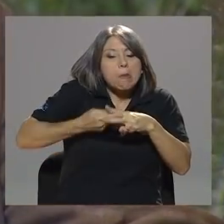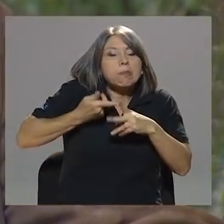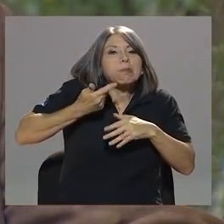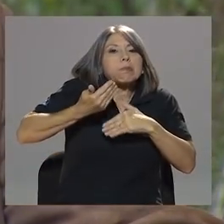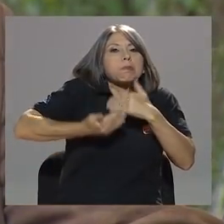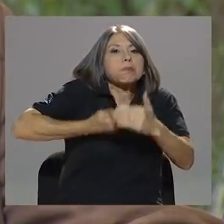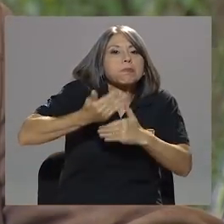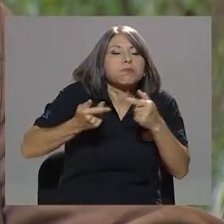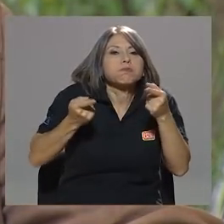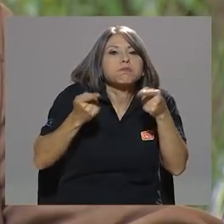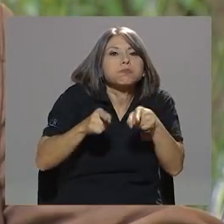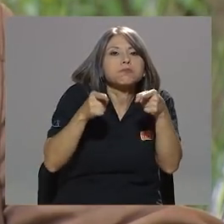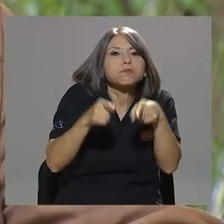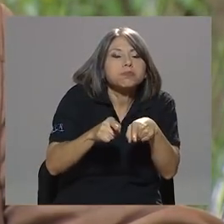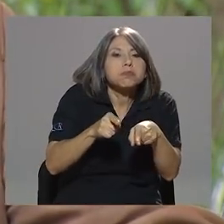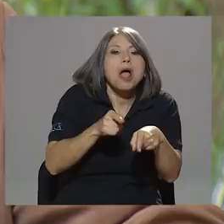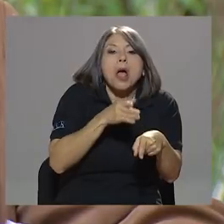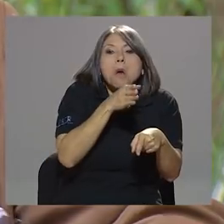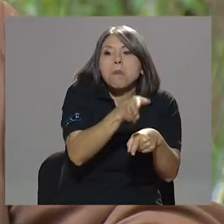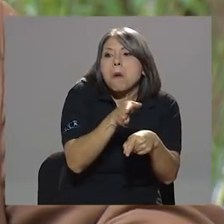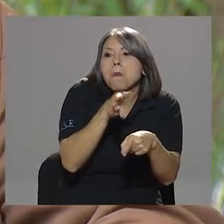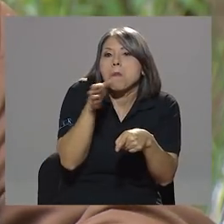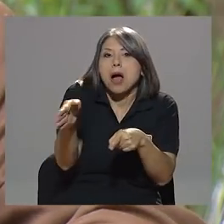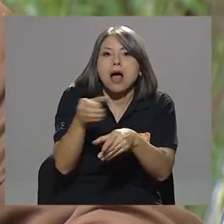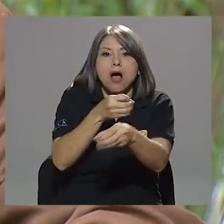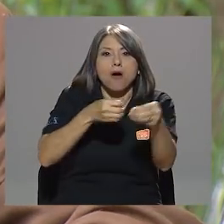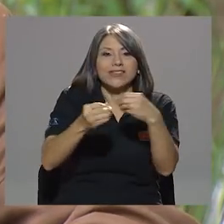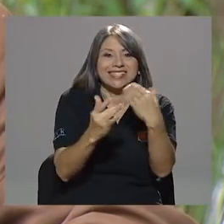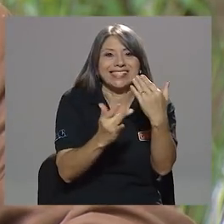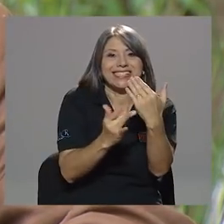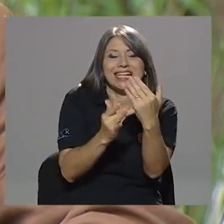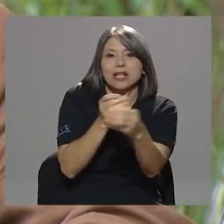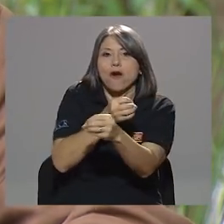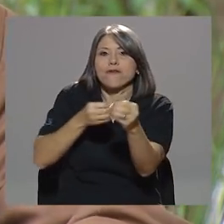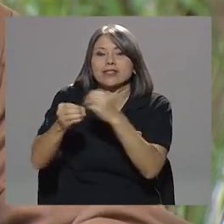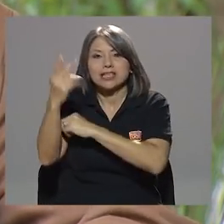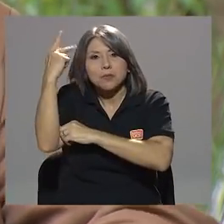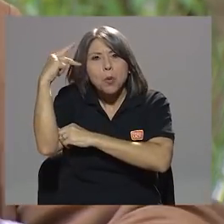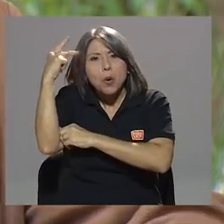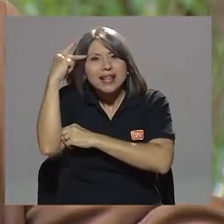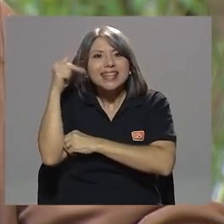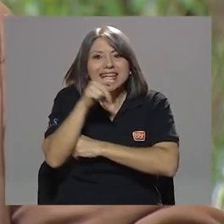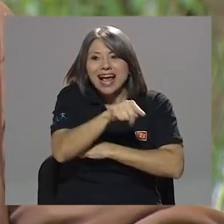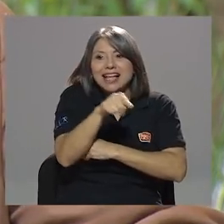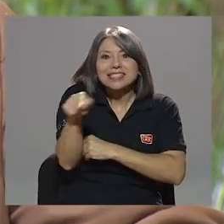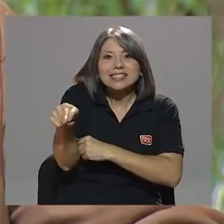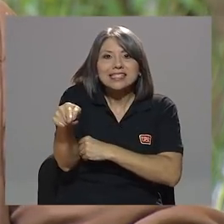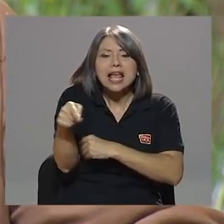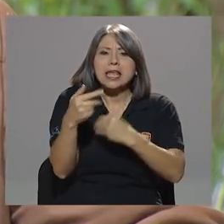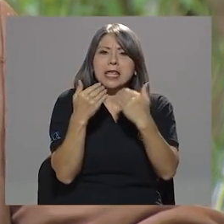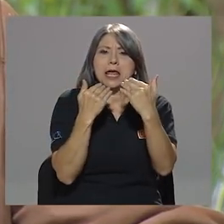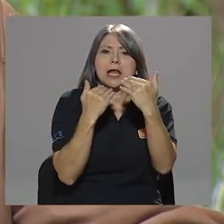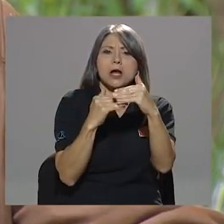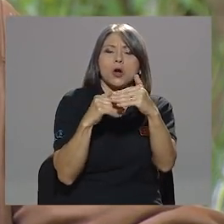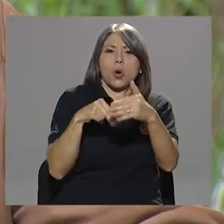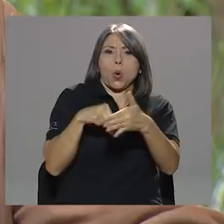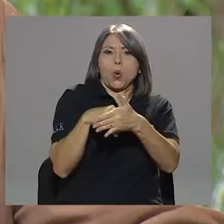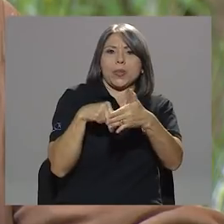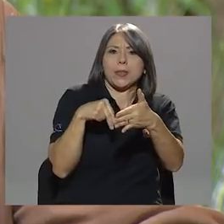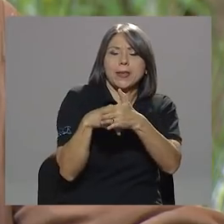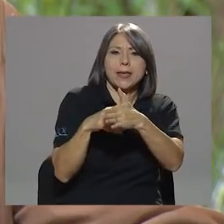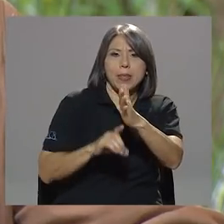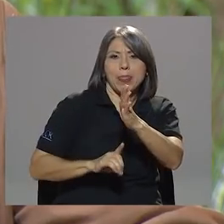incidido en instancias técnicas y políticas que condicionan el desarrollo